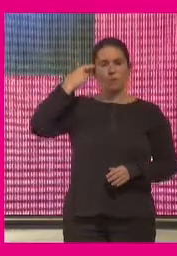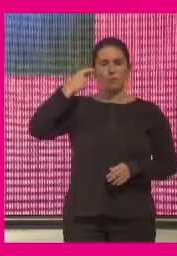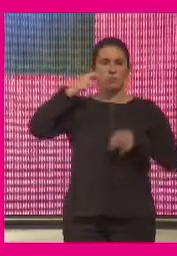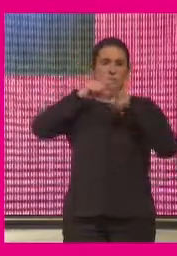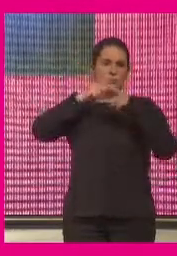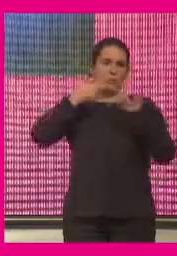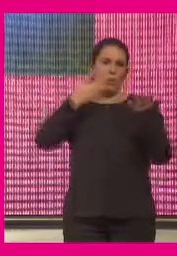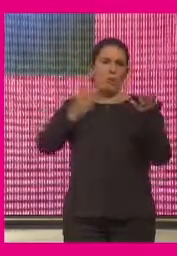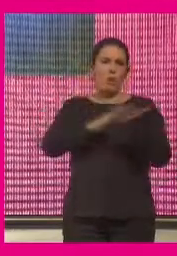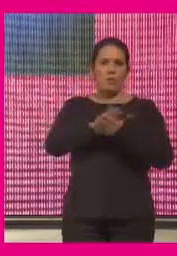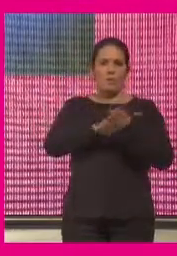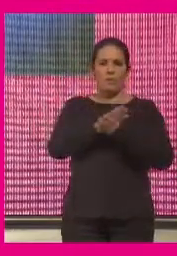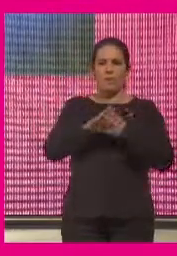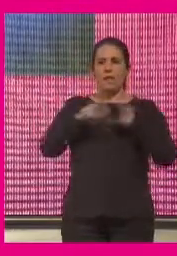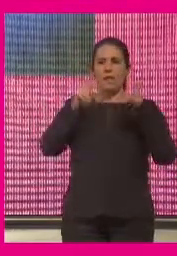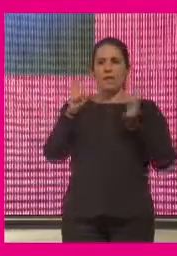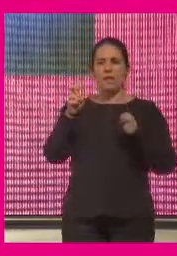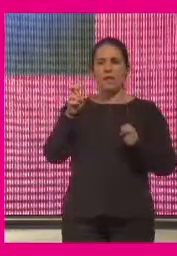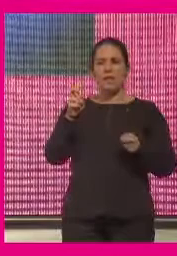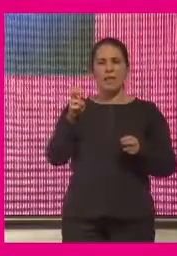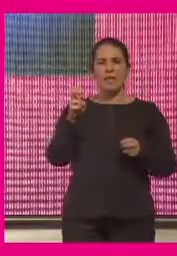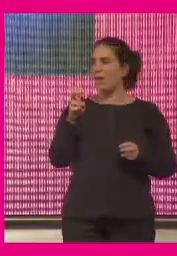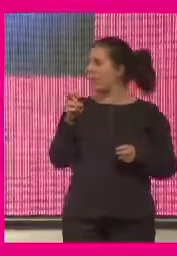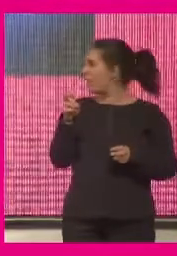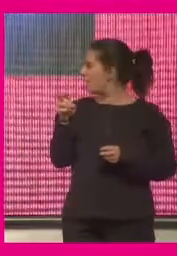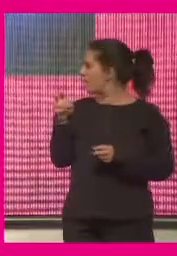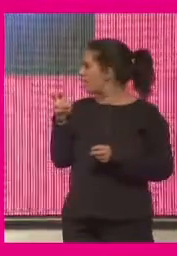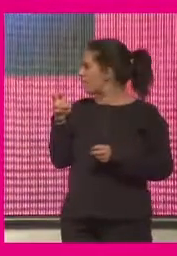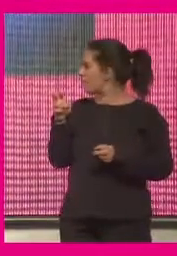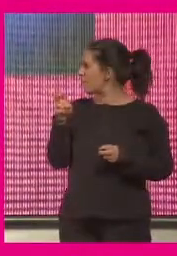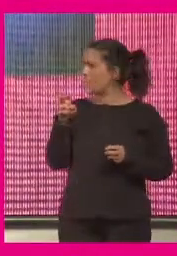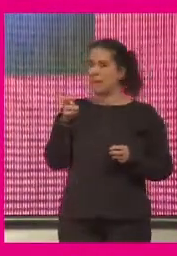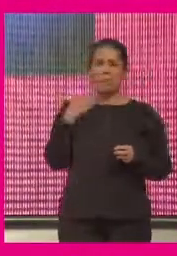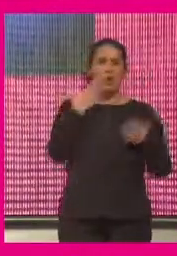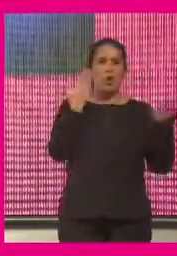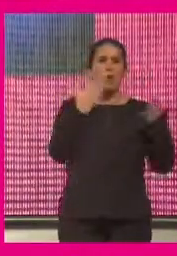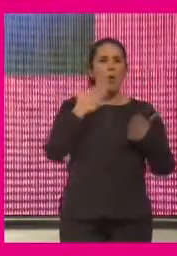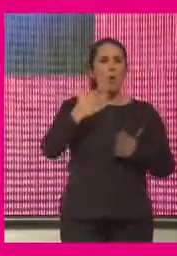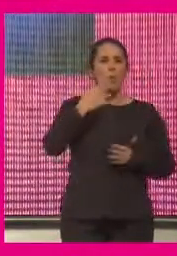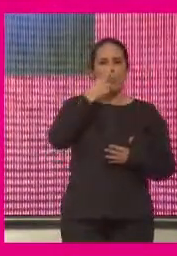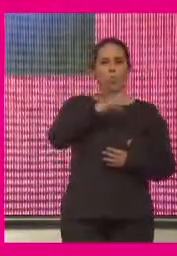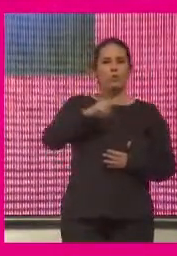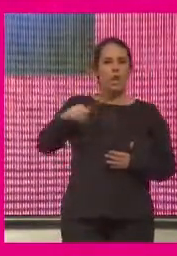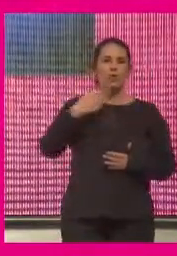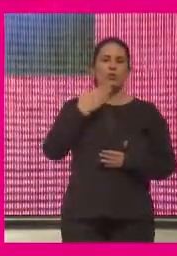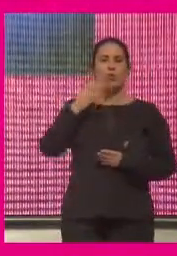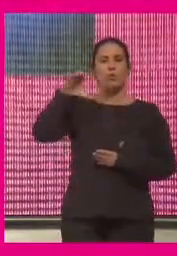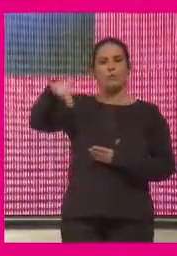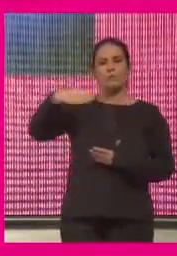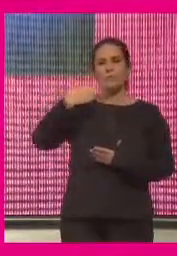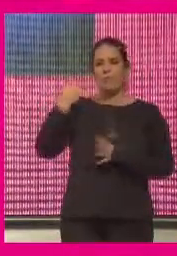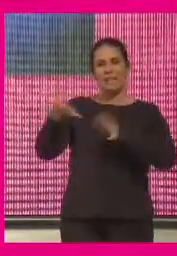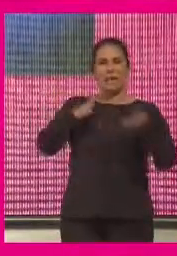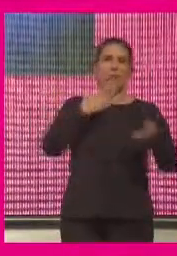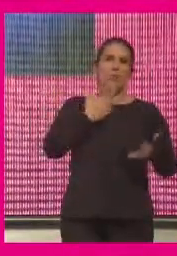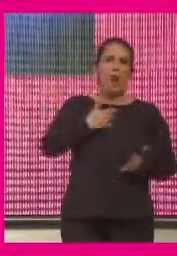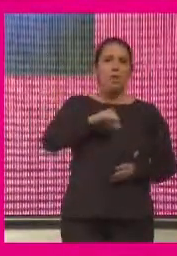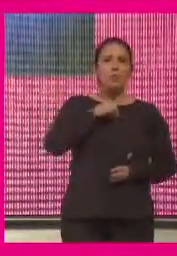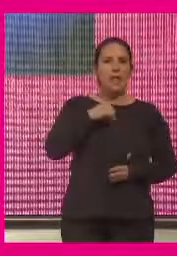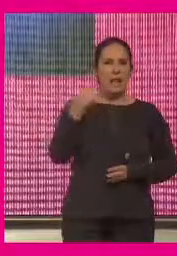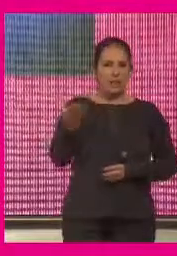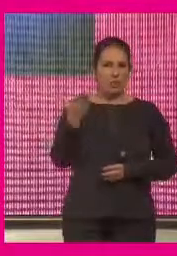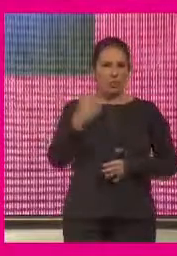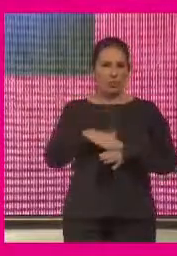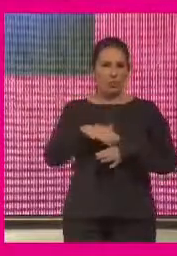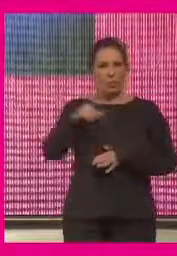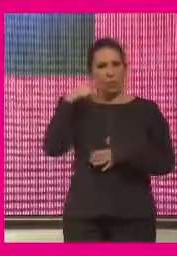hospitalización de la experiencia del museo convertir al museo en un espacio hospitalario pues de alguna manera